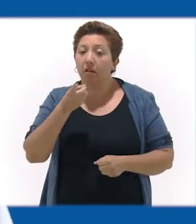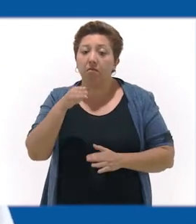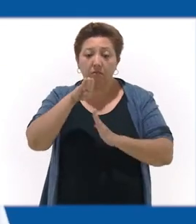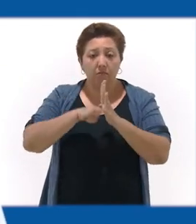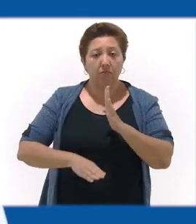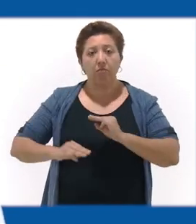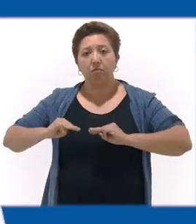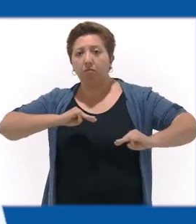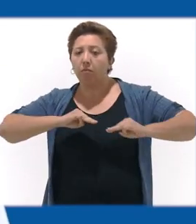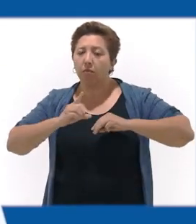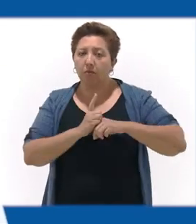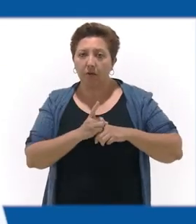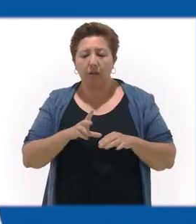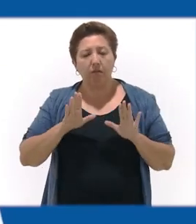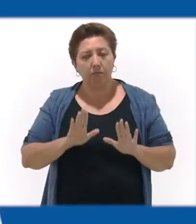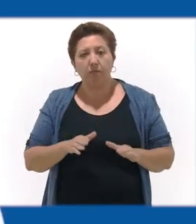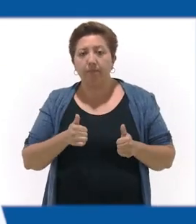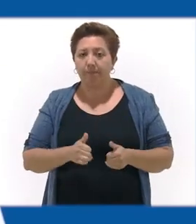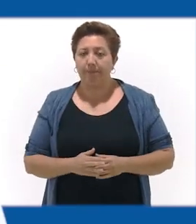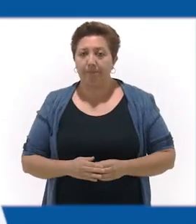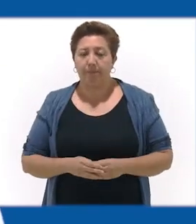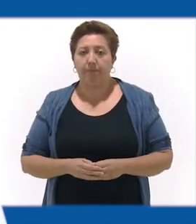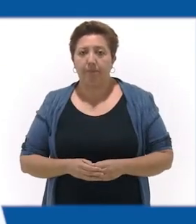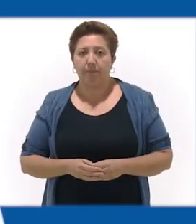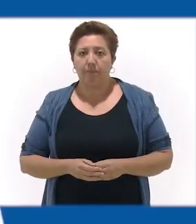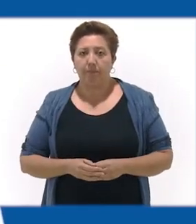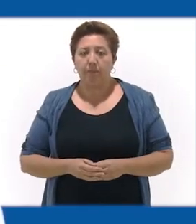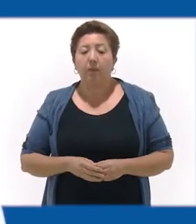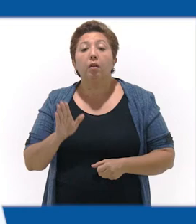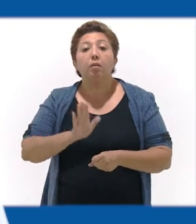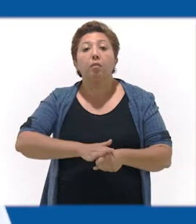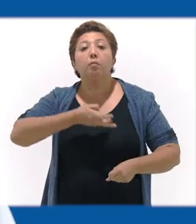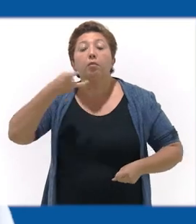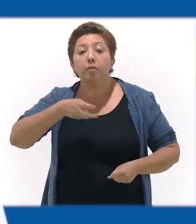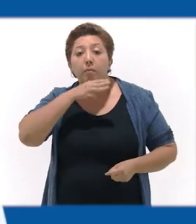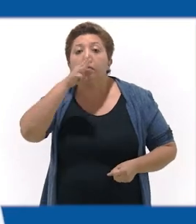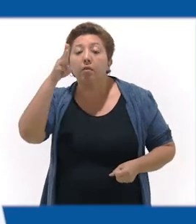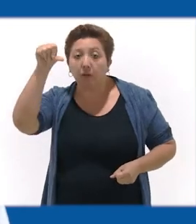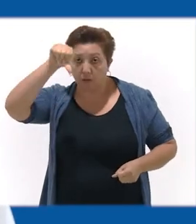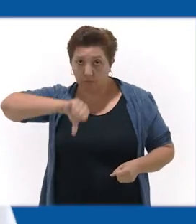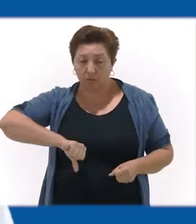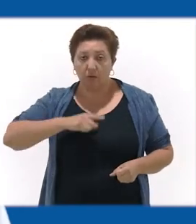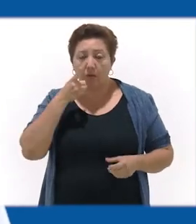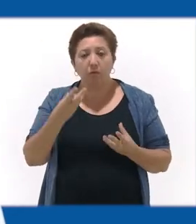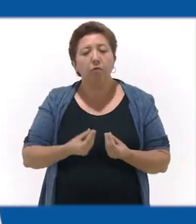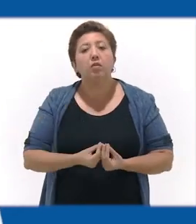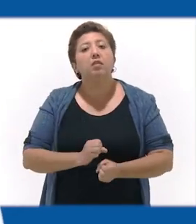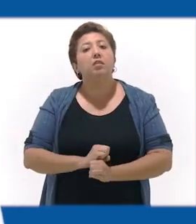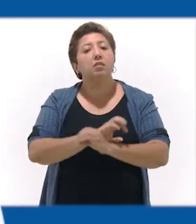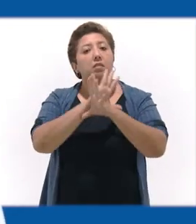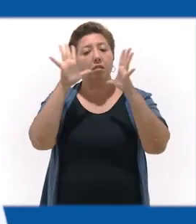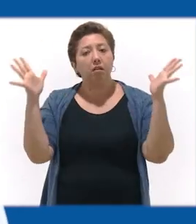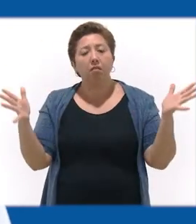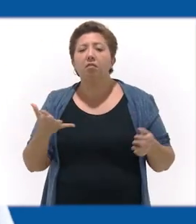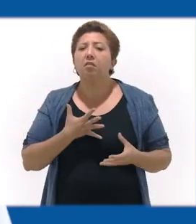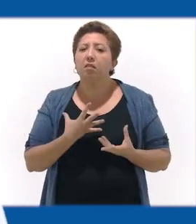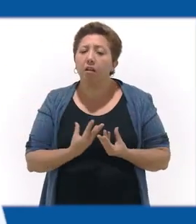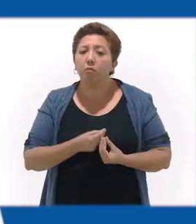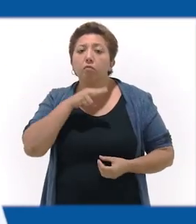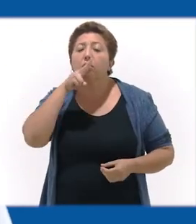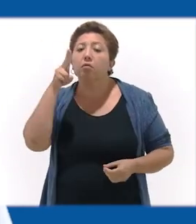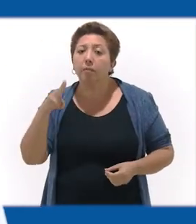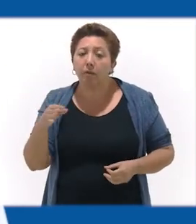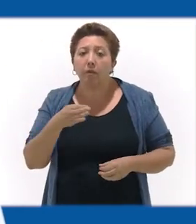Tengamos una Navidad y un fin de año seguro en materia de salud. Y la fórmula es muy sencilla. Las